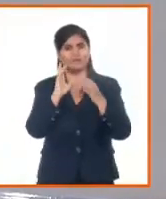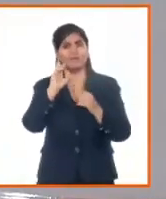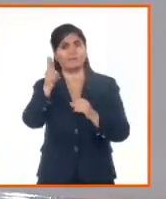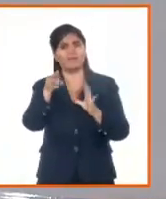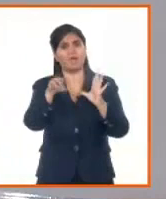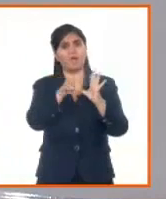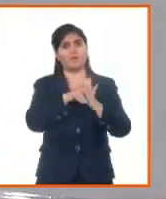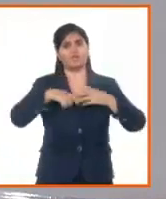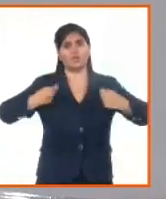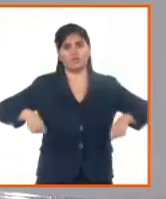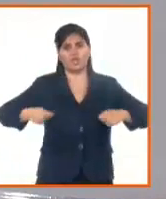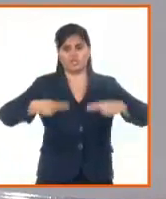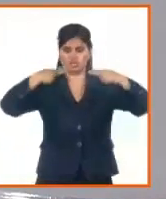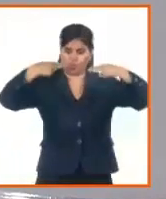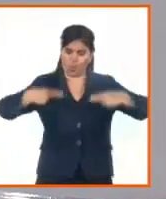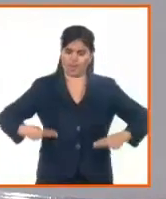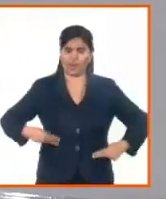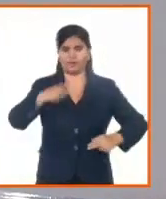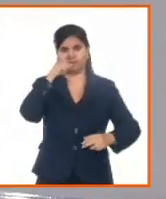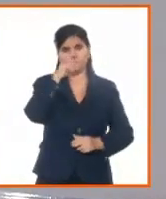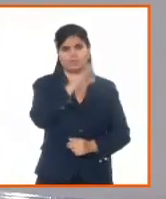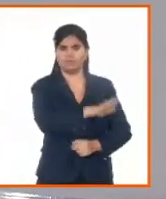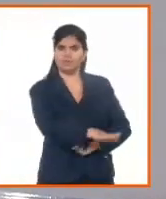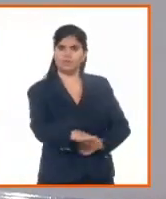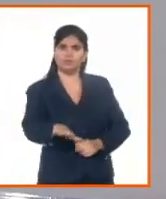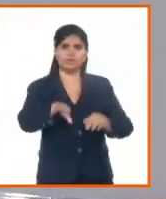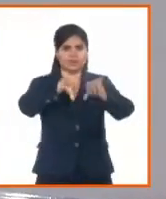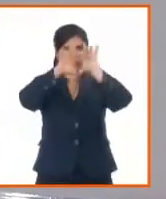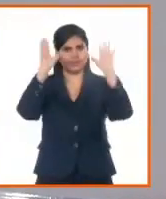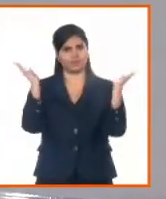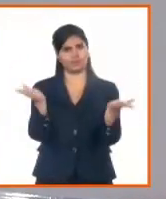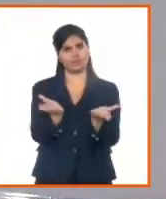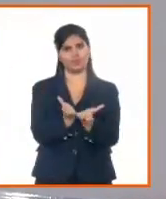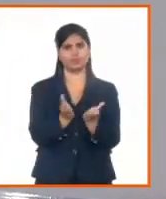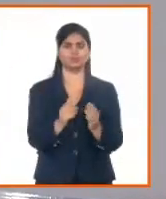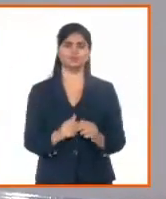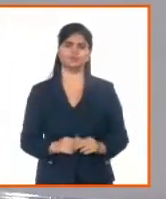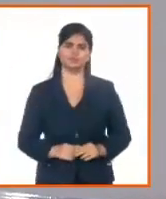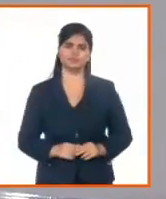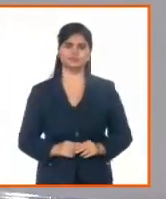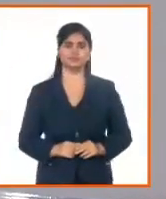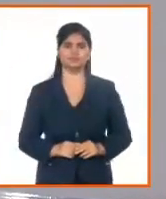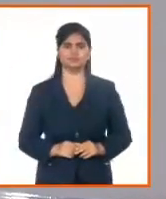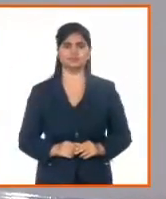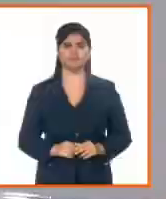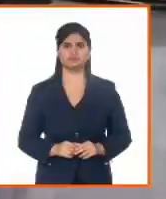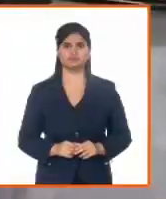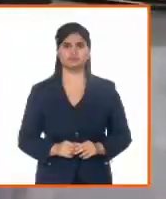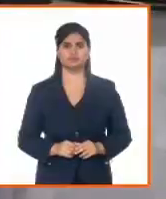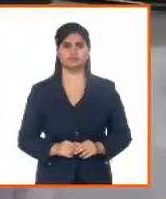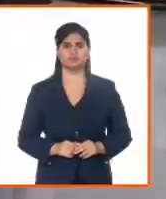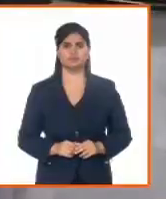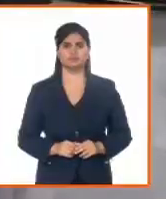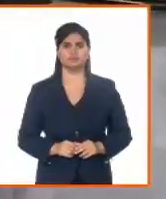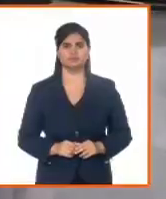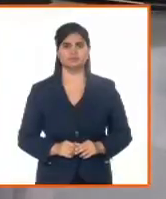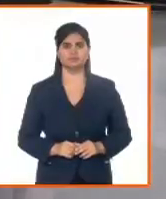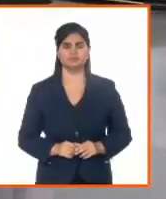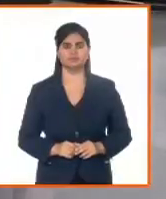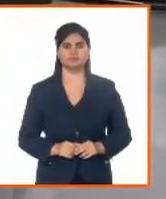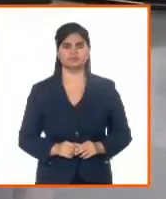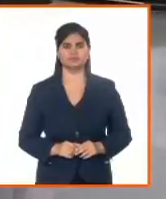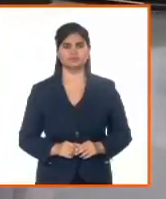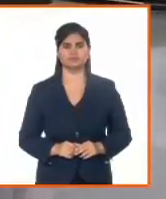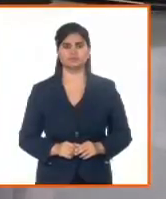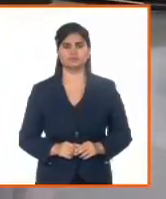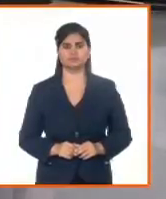oficinas y se realizan las inscripciones de esta manera, prácticamente no hay que subsanar esos asientos. Los asientos que